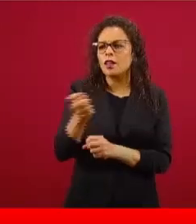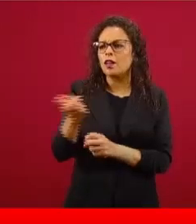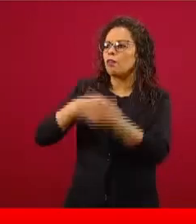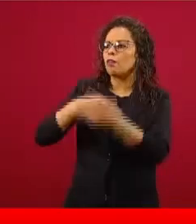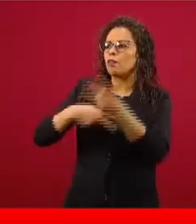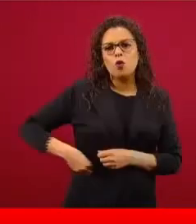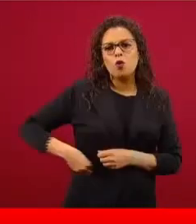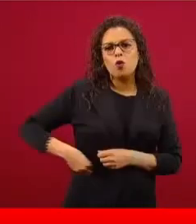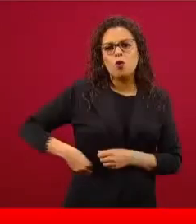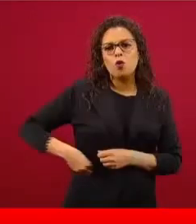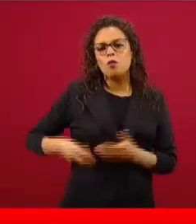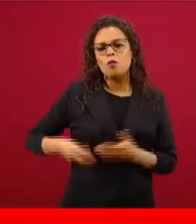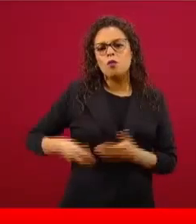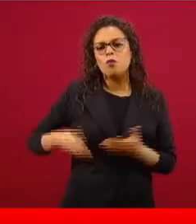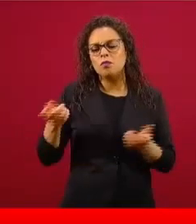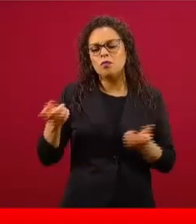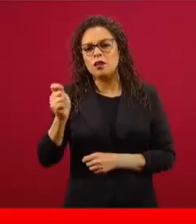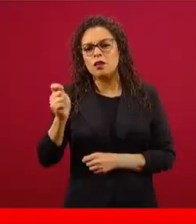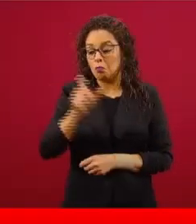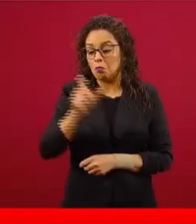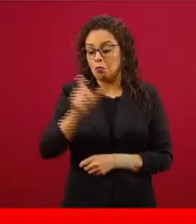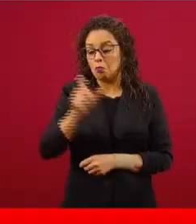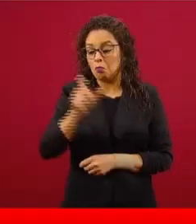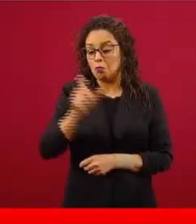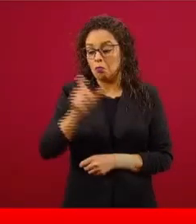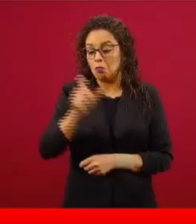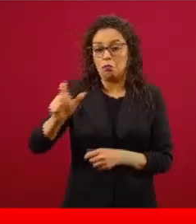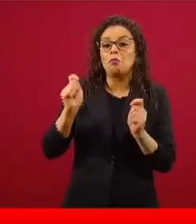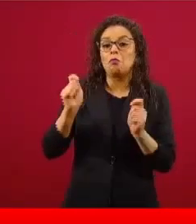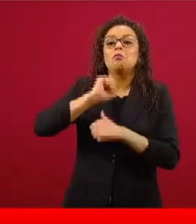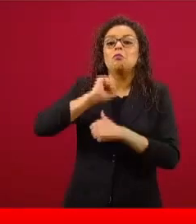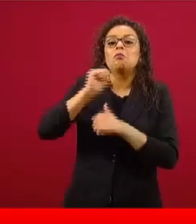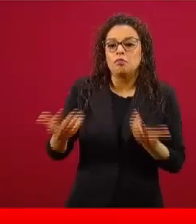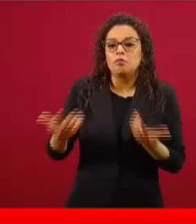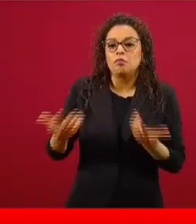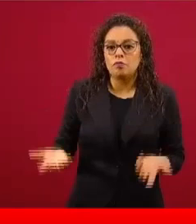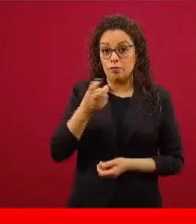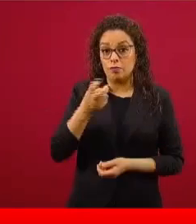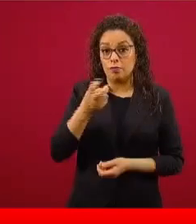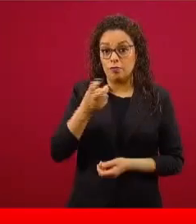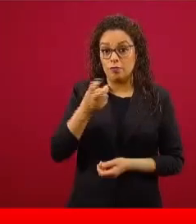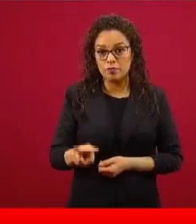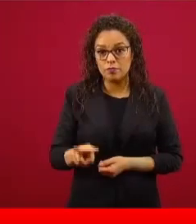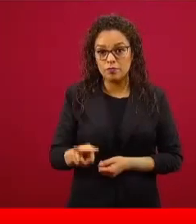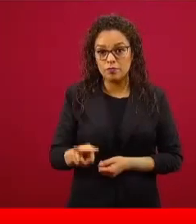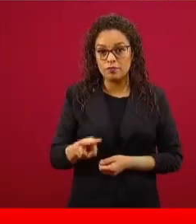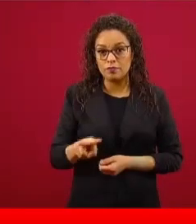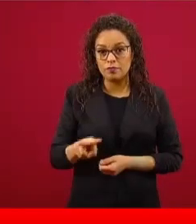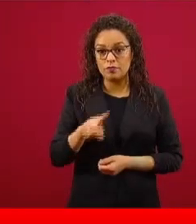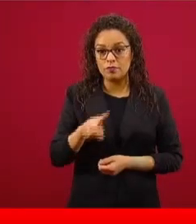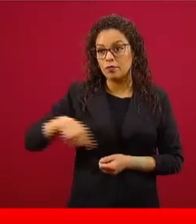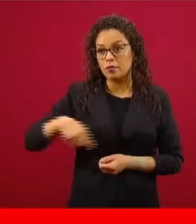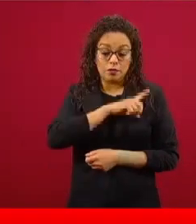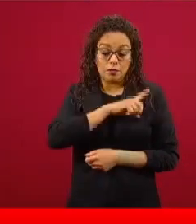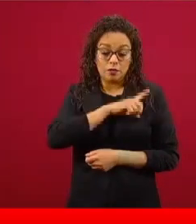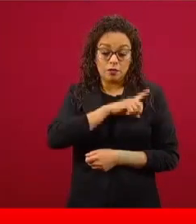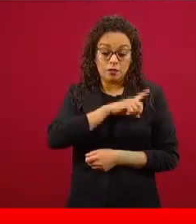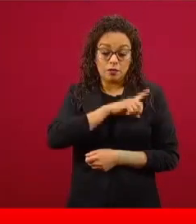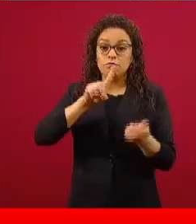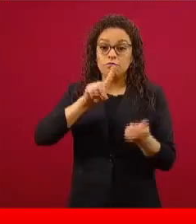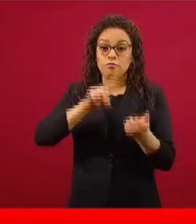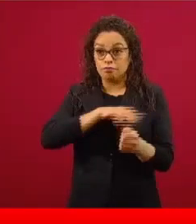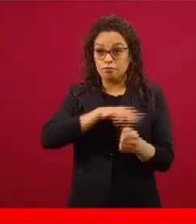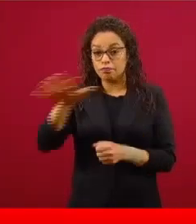es muy preocupante y por eso a la Organización Mundial de la Salud le ha preocupado tanto este asunto. Cuarto punto,